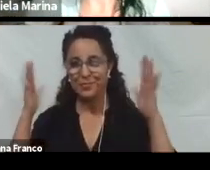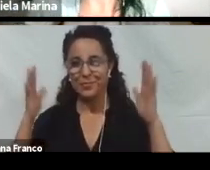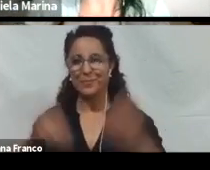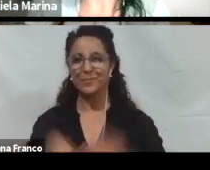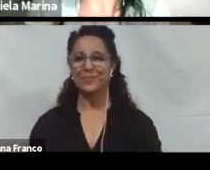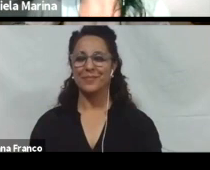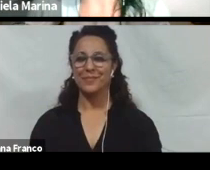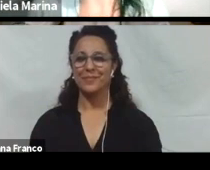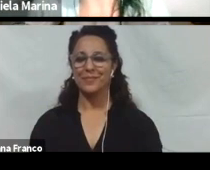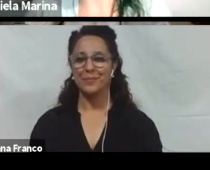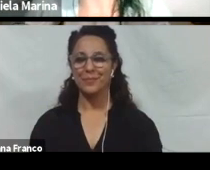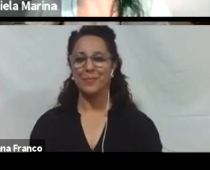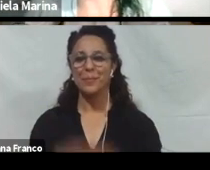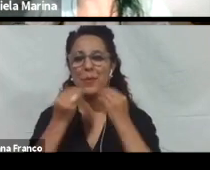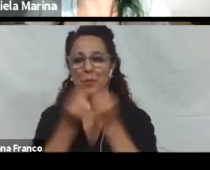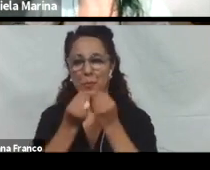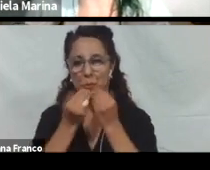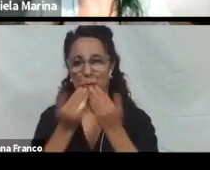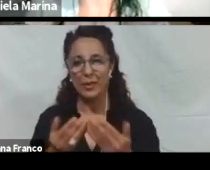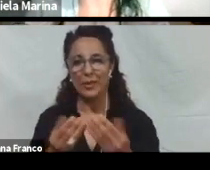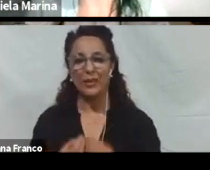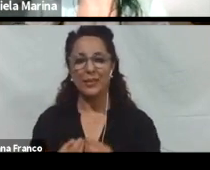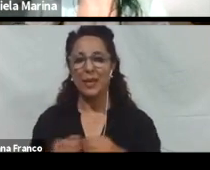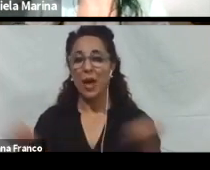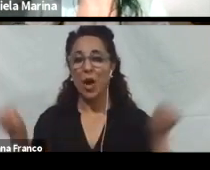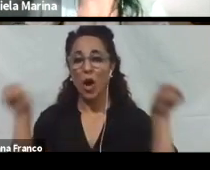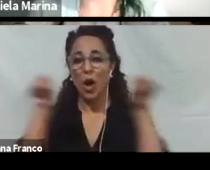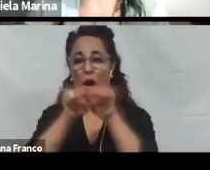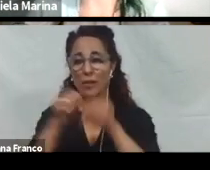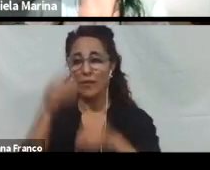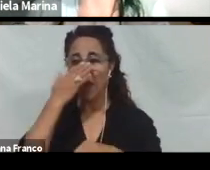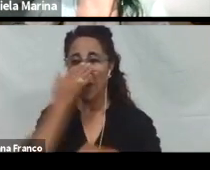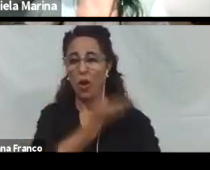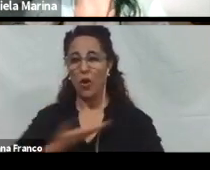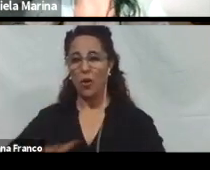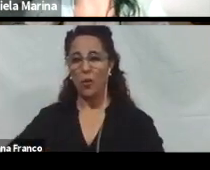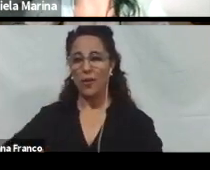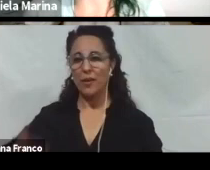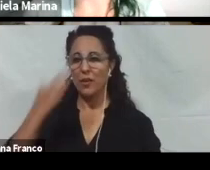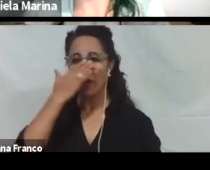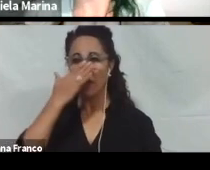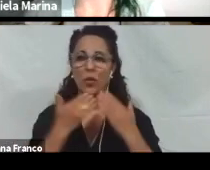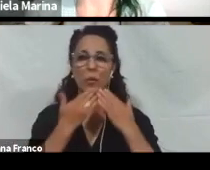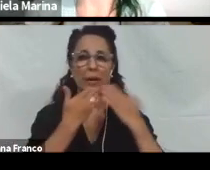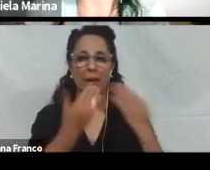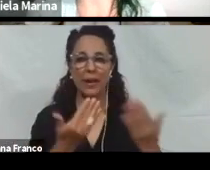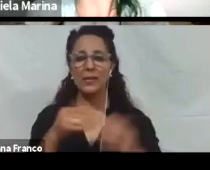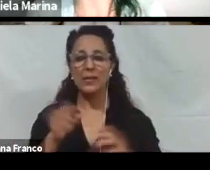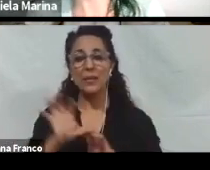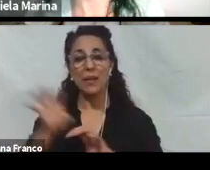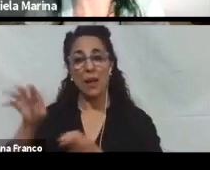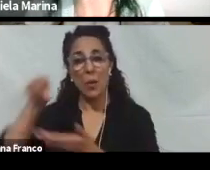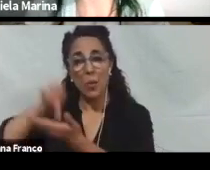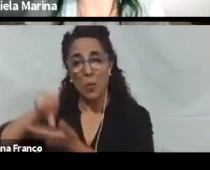Y bueno. Y muchísimas gracias. a Conectividad Córdoba. Y al gobierno de Córdoba. Por darnos este espacio. Para compartir